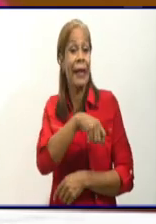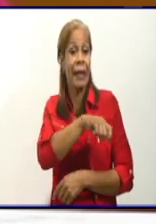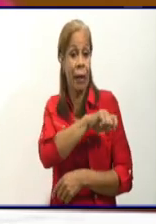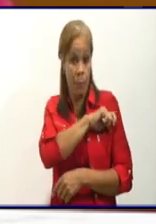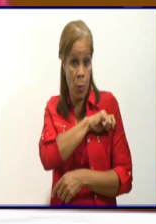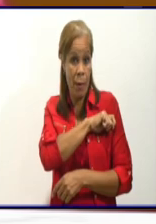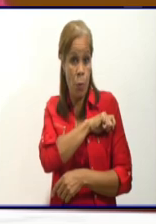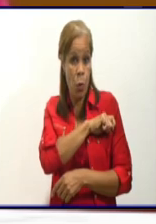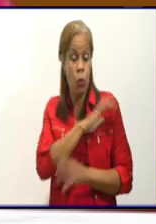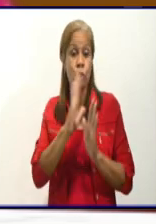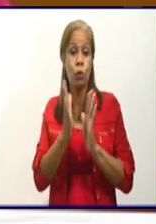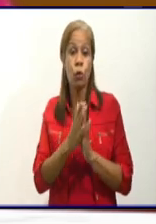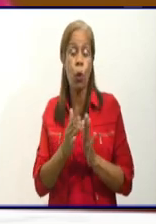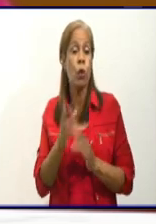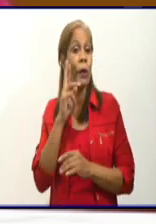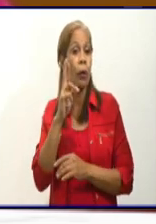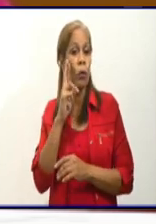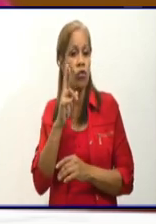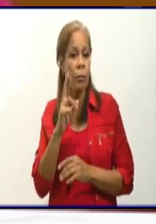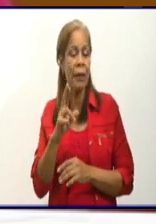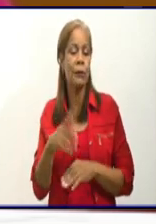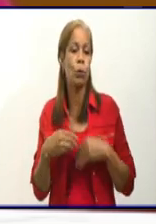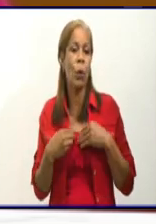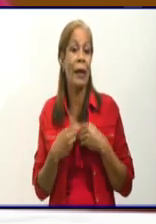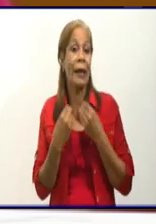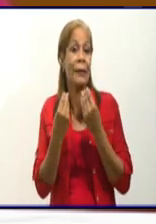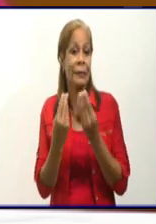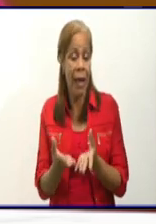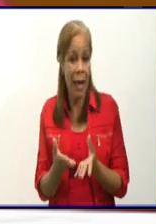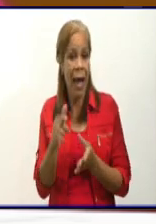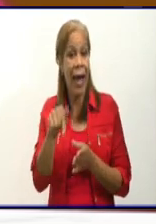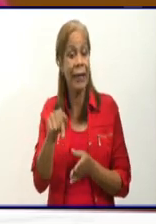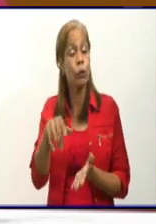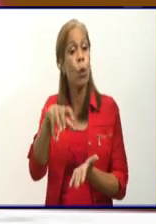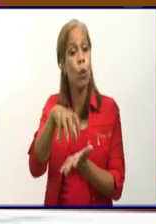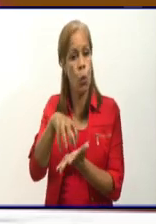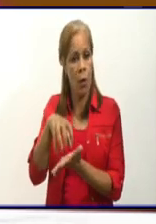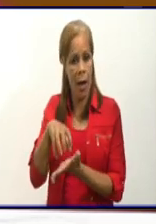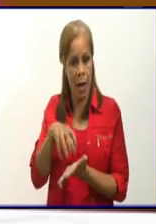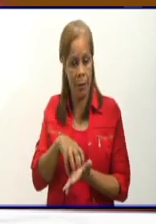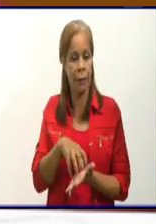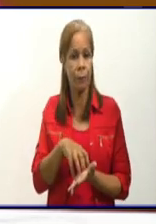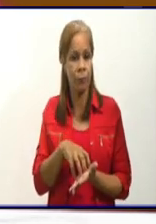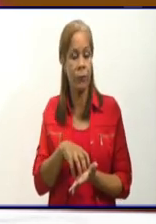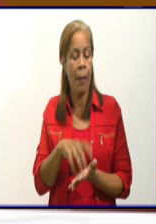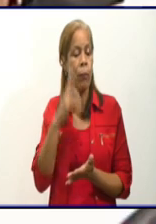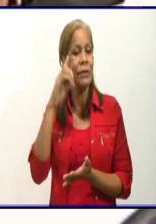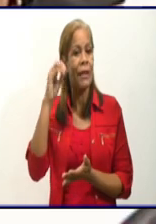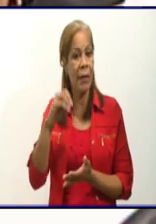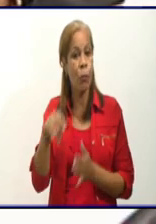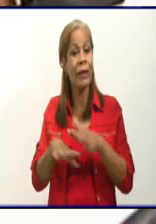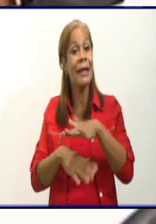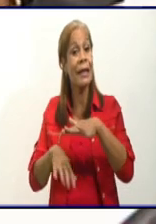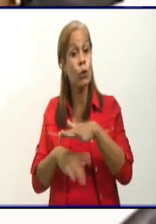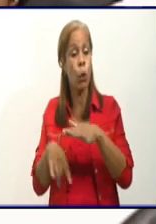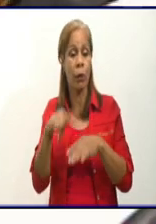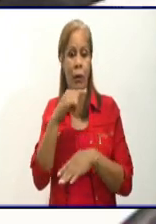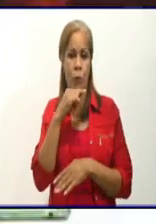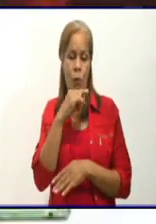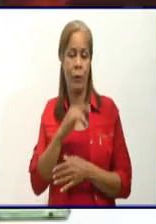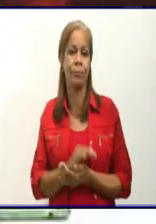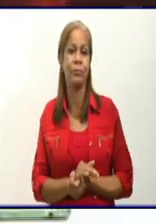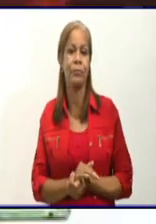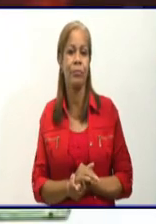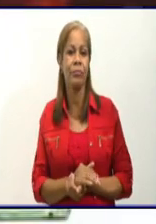creo que ese es el mejor reconocimiento que hoy puede recibir todo aquel que está trabajando hoy en la primera línea de combate. Bueno, doctora, yo la voy a